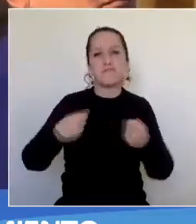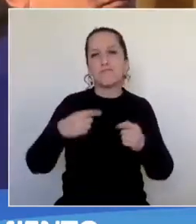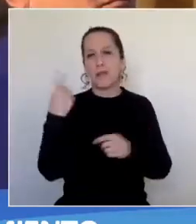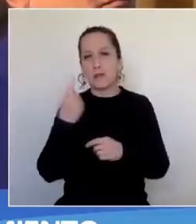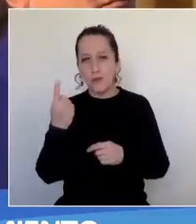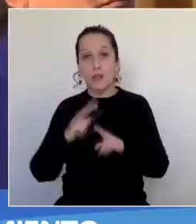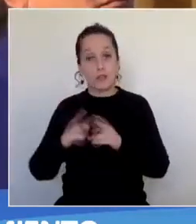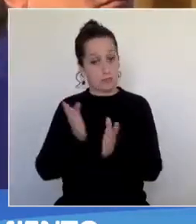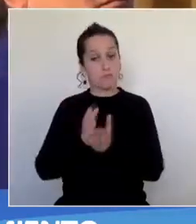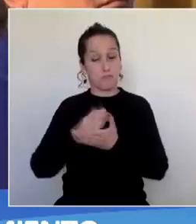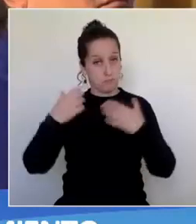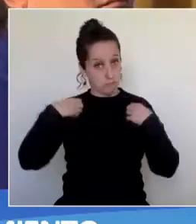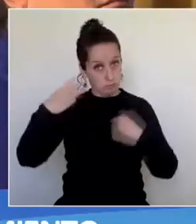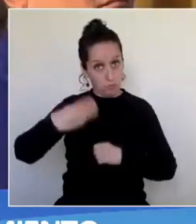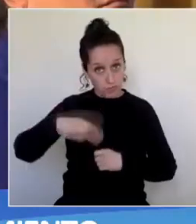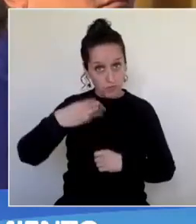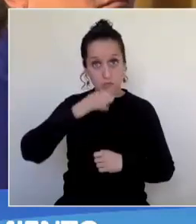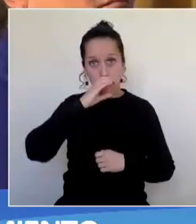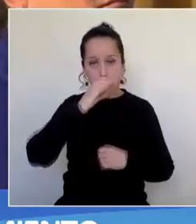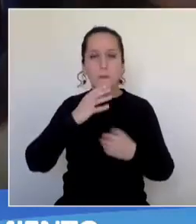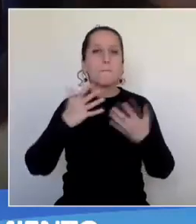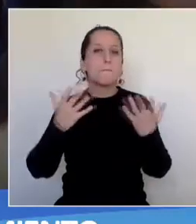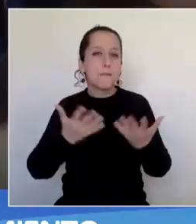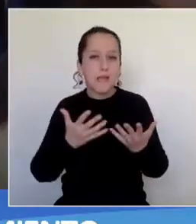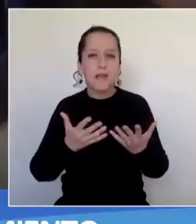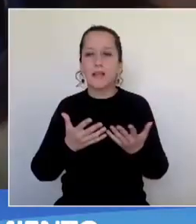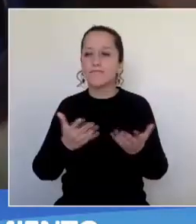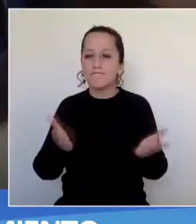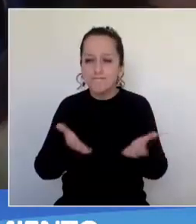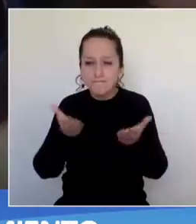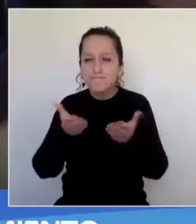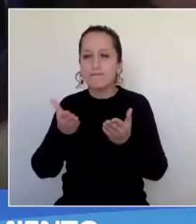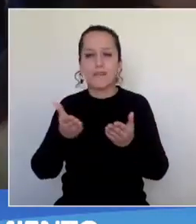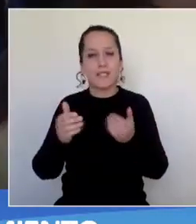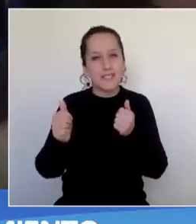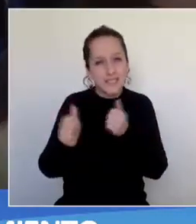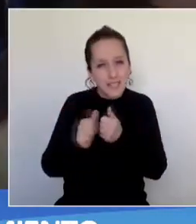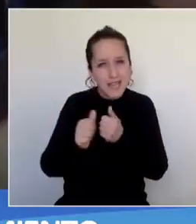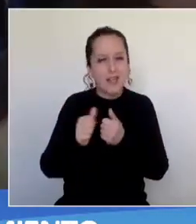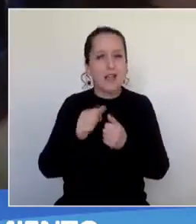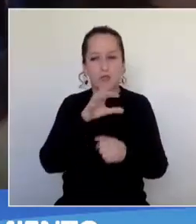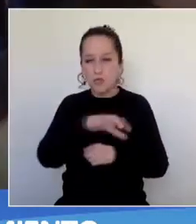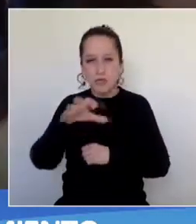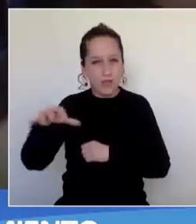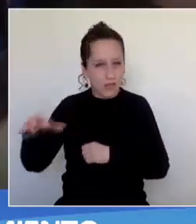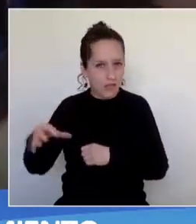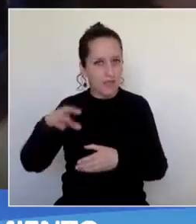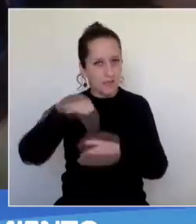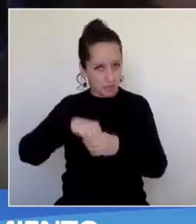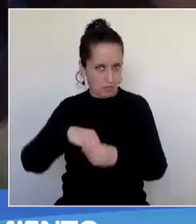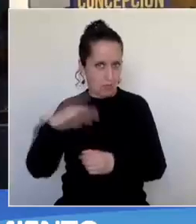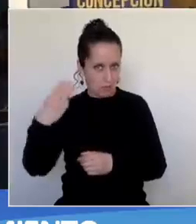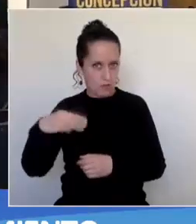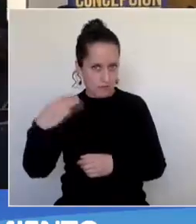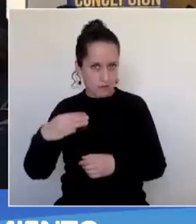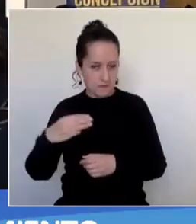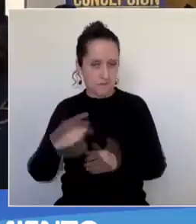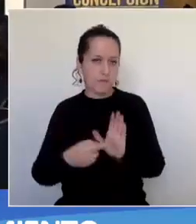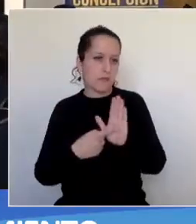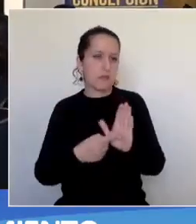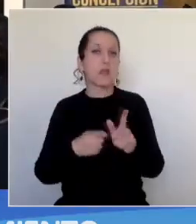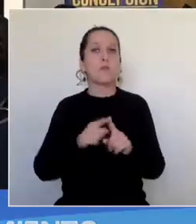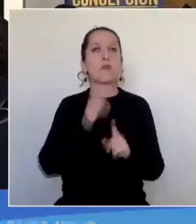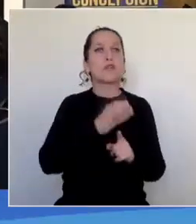Municipalidad de Concepción como una forma de acercar el trabajo que realizan las distintas unidades que conforman el municipio como primera